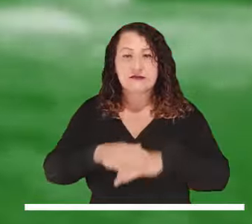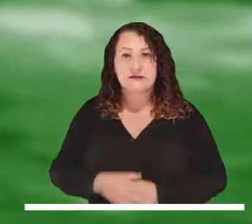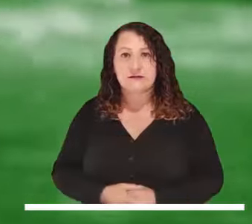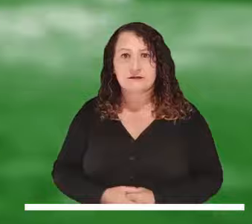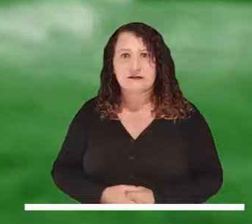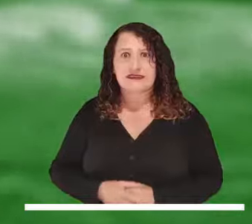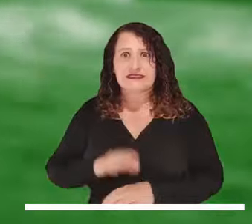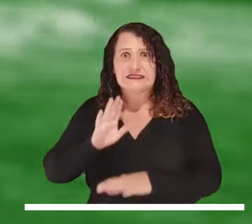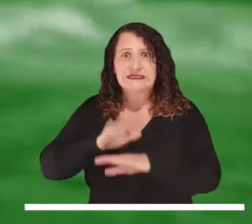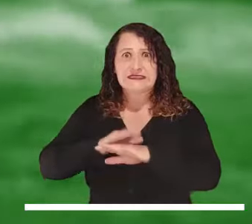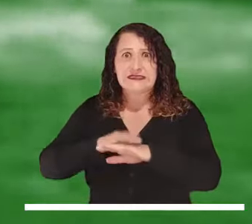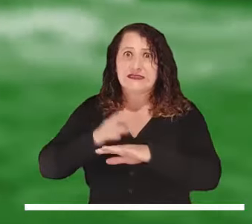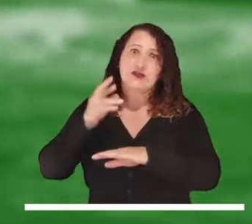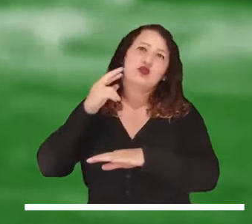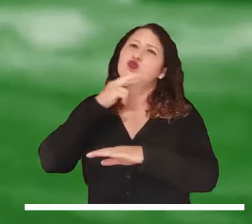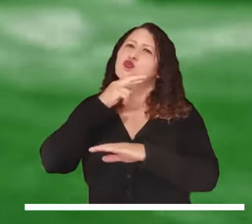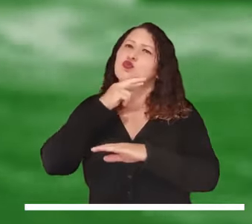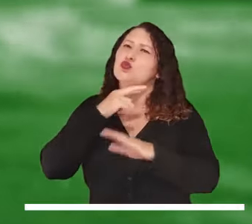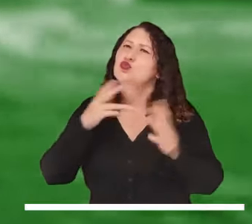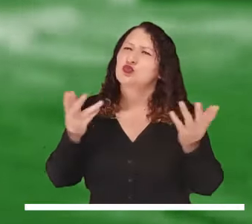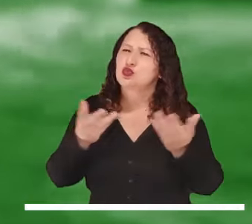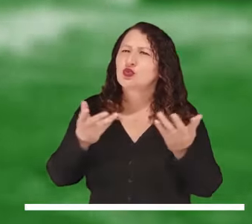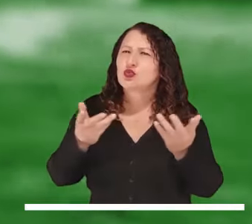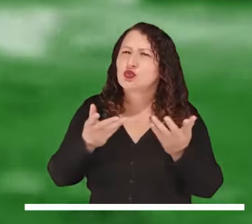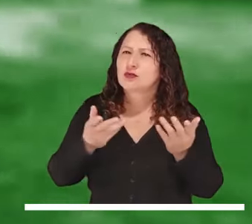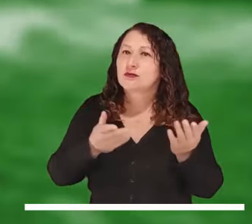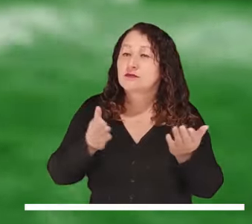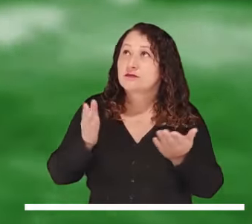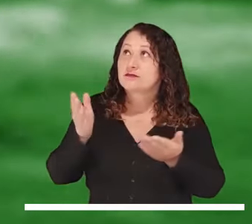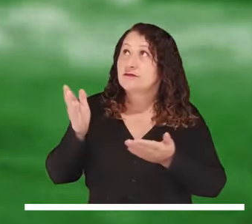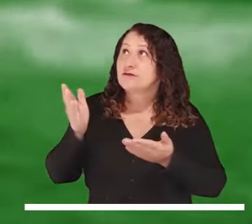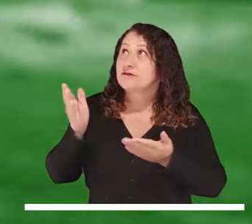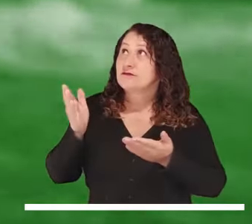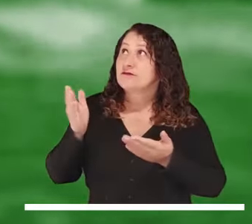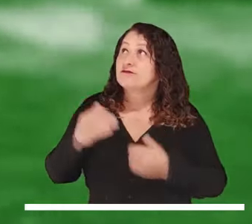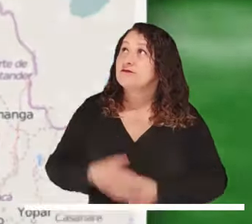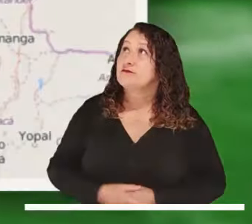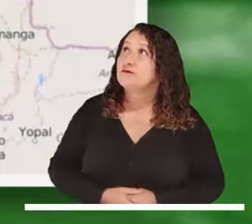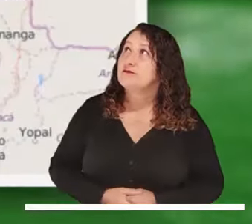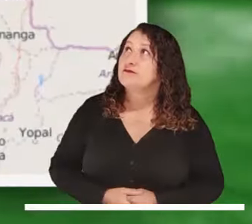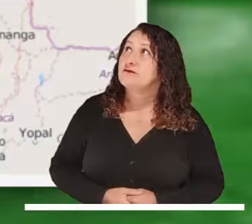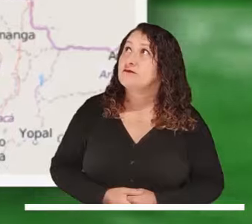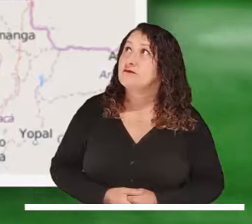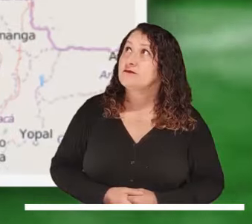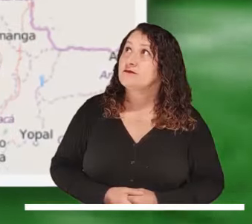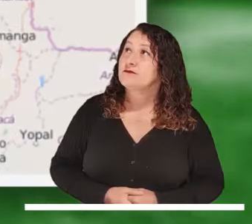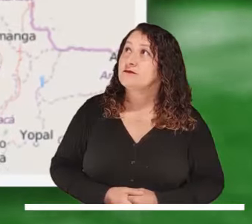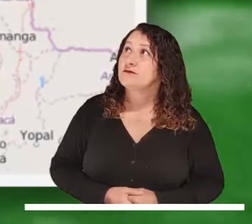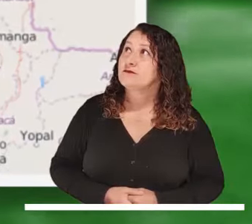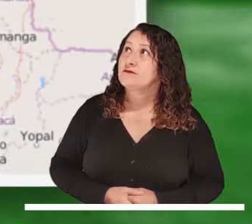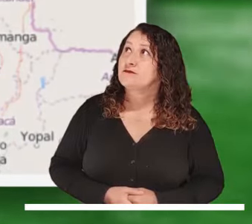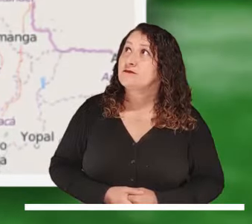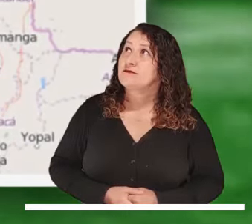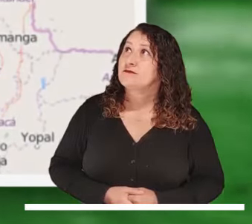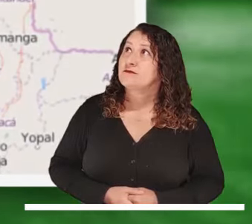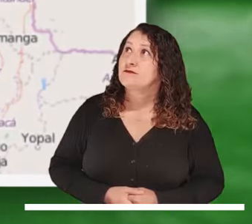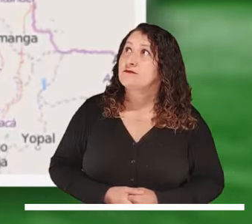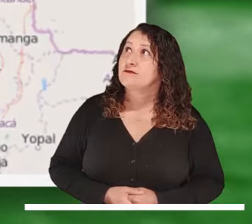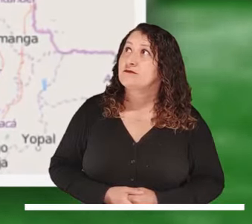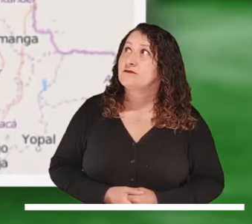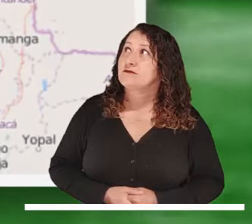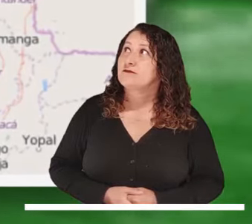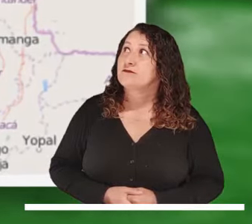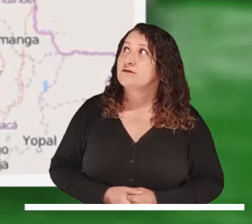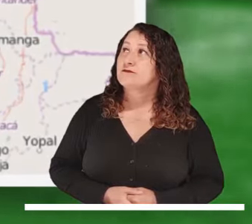Mucha atención a las alertas que se encuentran activas. Persiste la alerta roja en la subzona del Bajo San